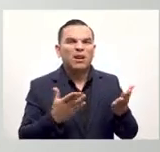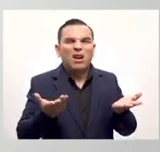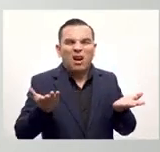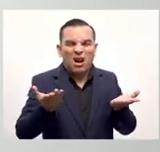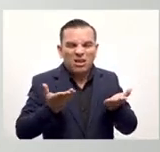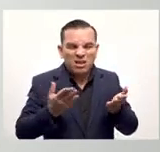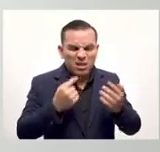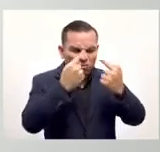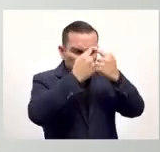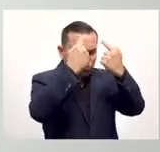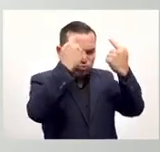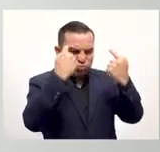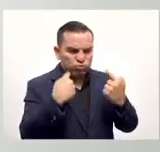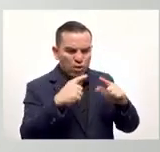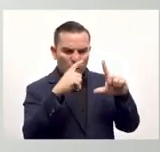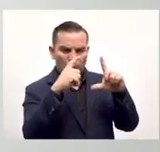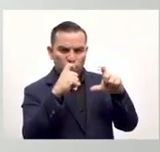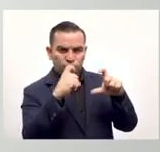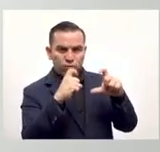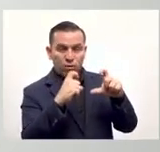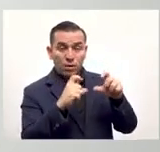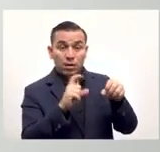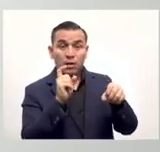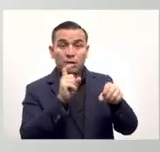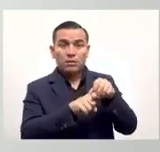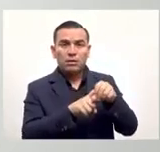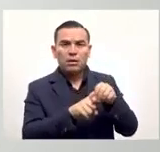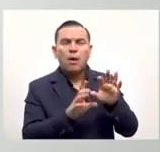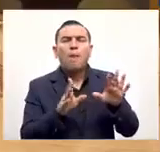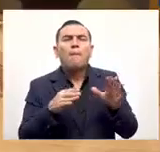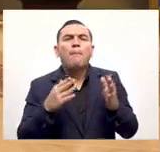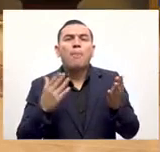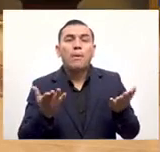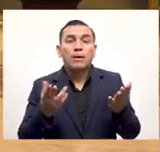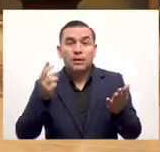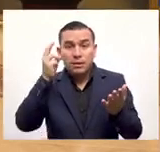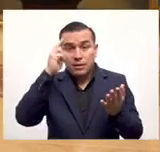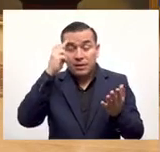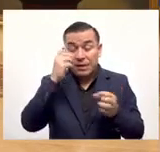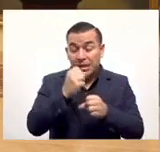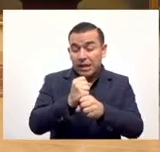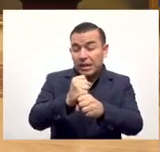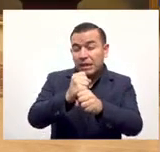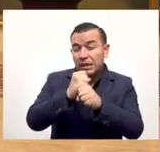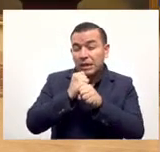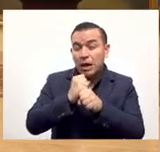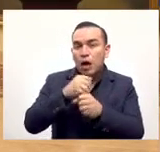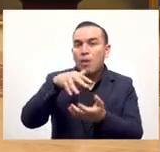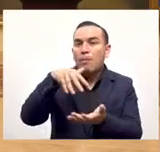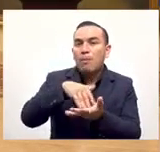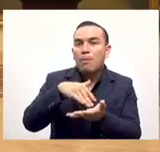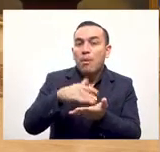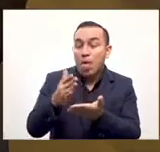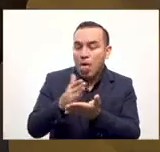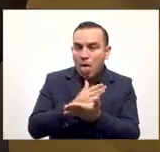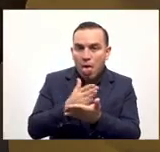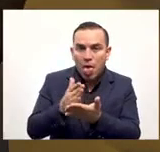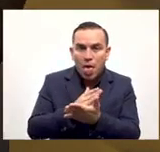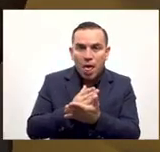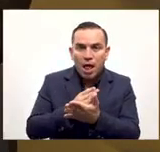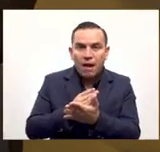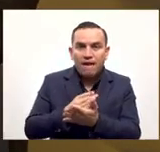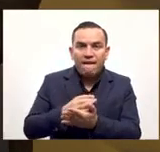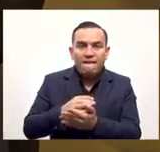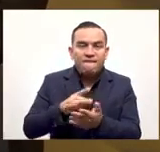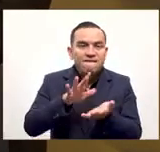crear la cuenta se hace con reconocimiento facial o por verificación por medio de un call center? esto es para darle seguridad a la población y que no hayan